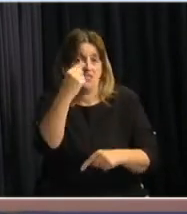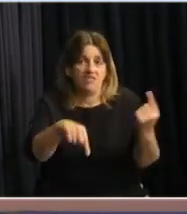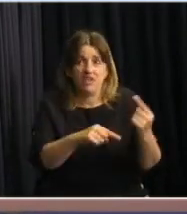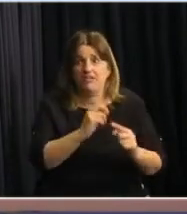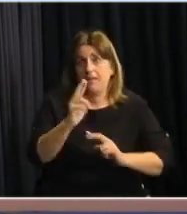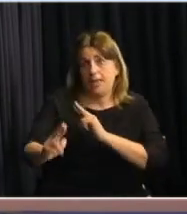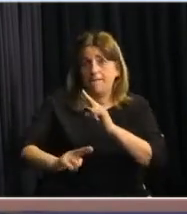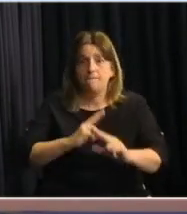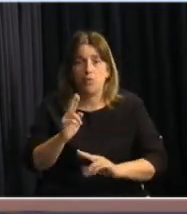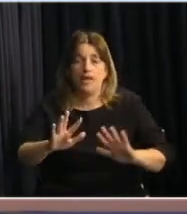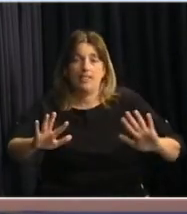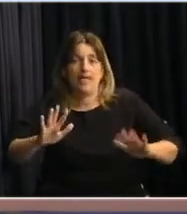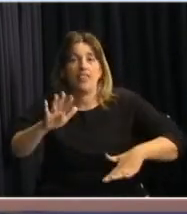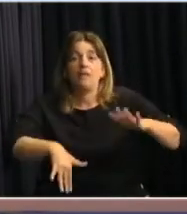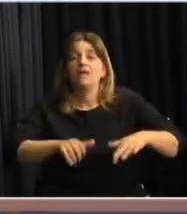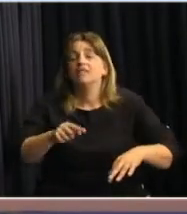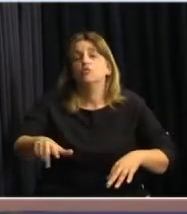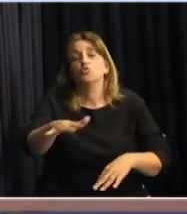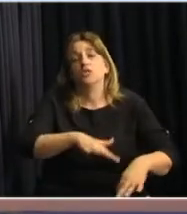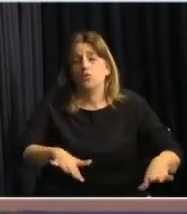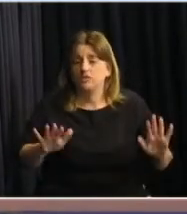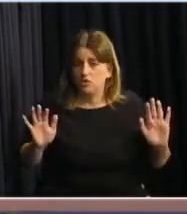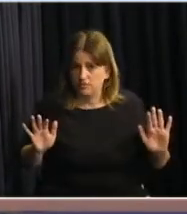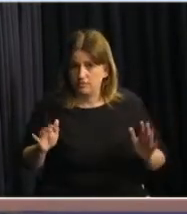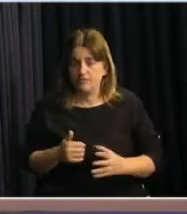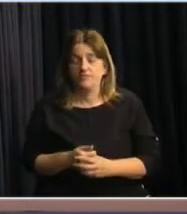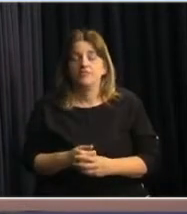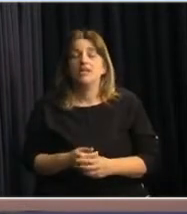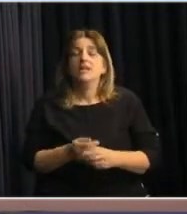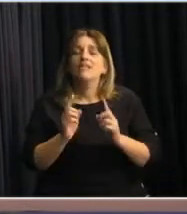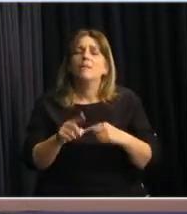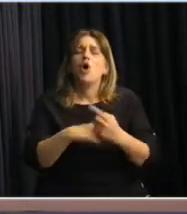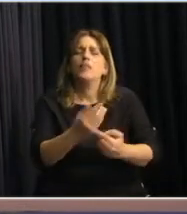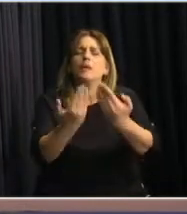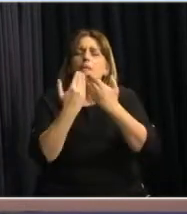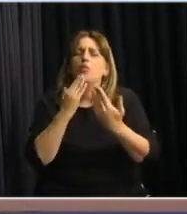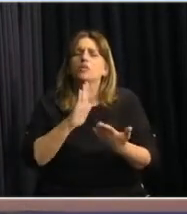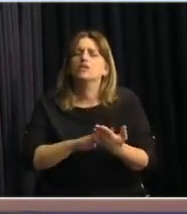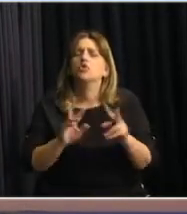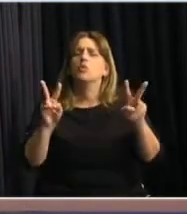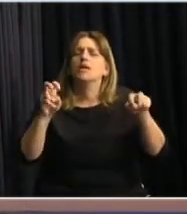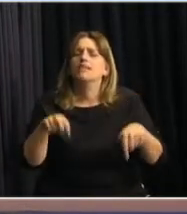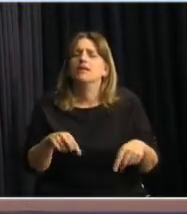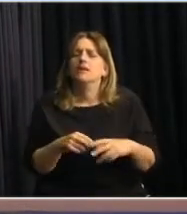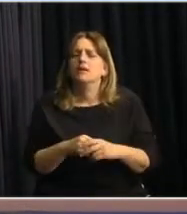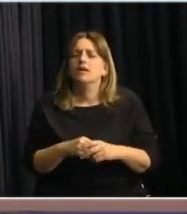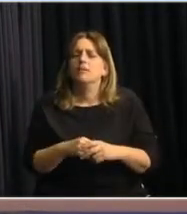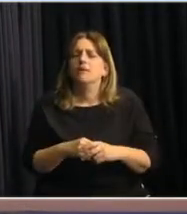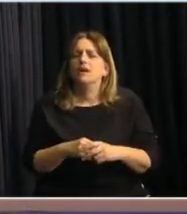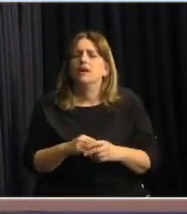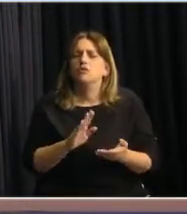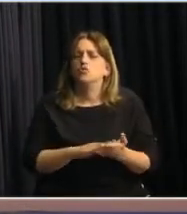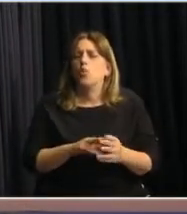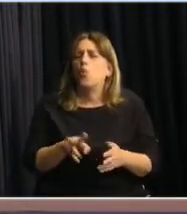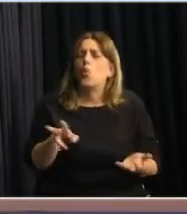respuestas según las distintas situaciones. Otra de las preguntas se refería a la renta